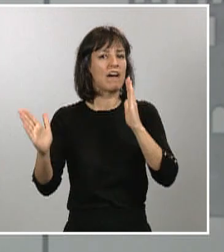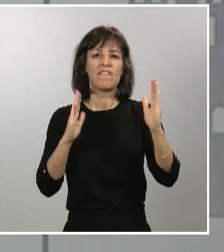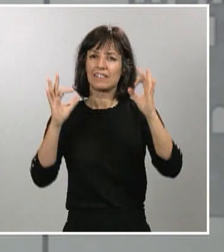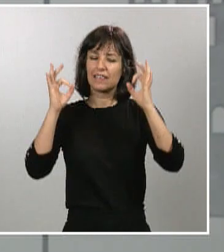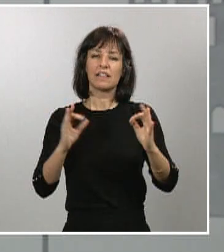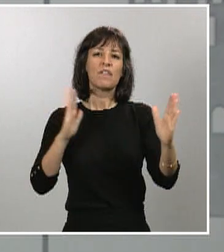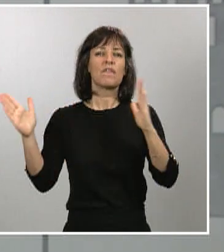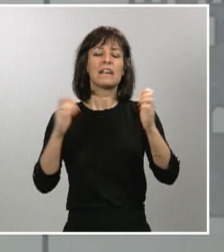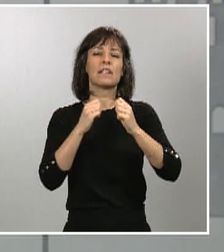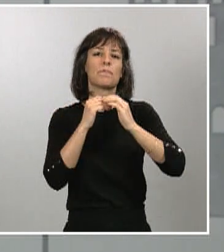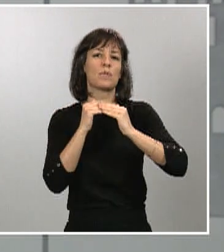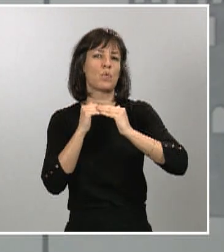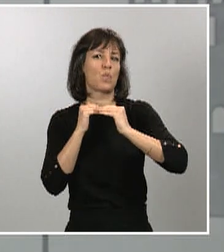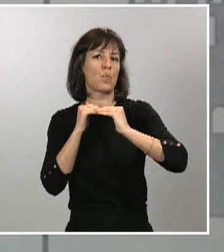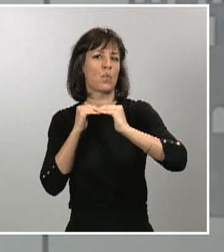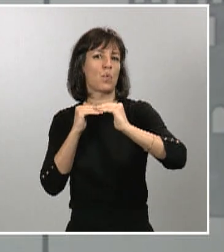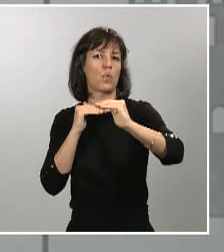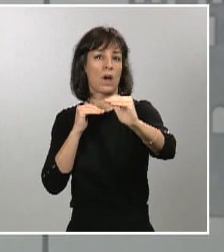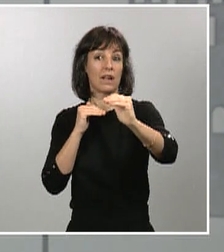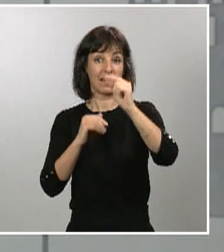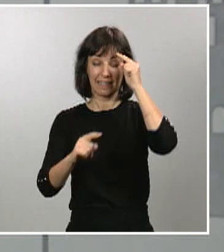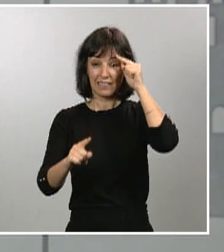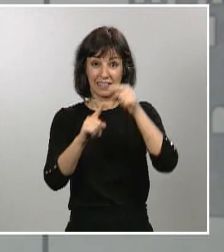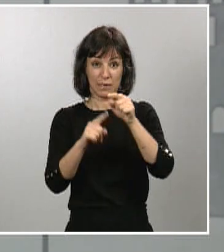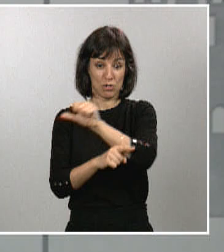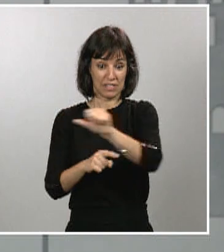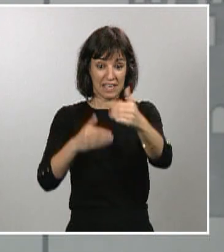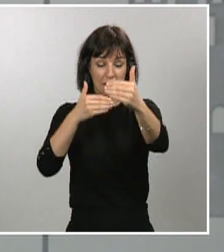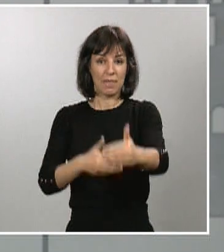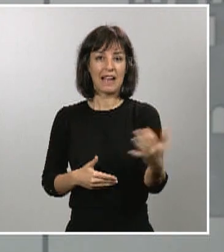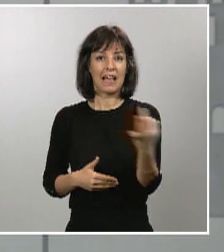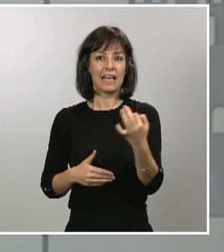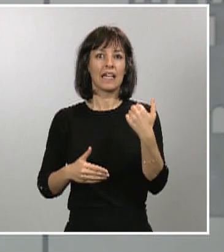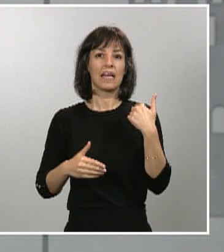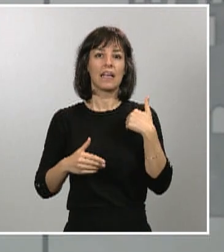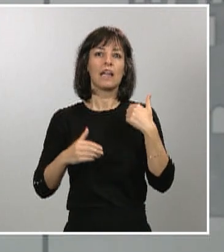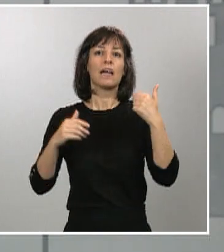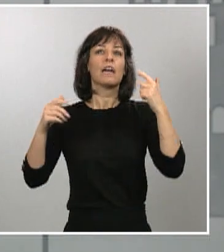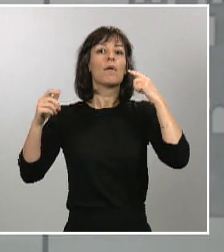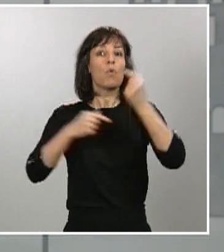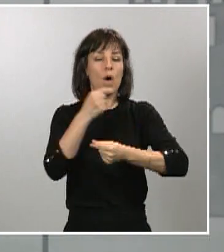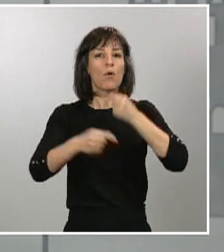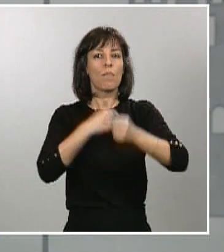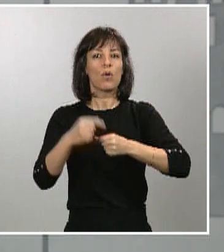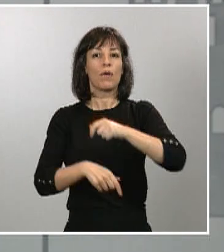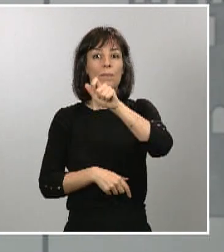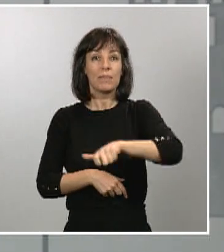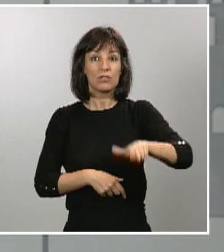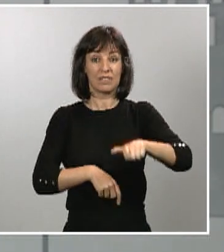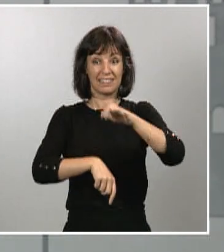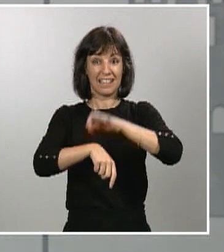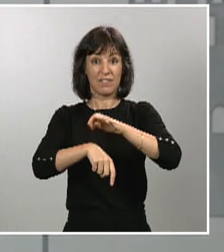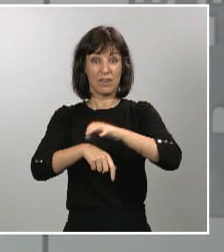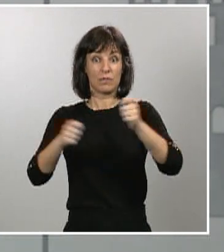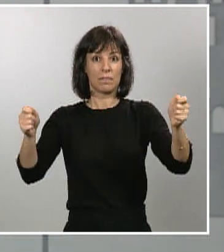y que el objetivo que tenemos esta semana es la de la ralentización, seguir bajando el porcentaje de incremento de cifras. Las medidas del